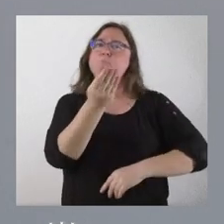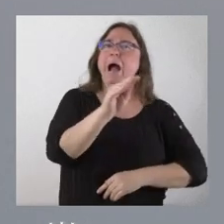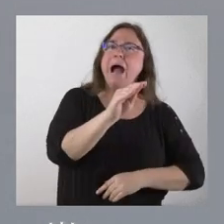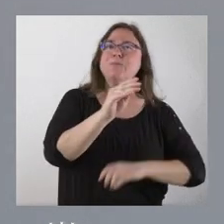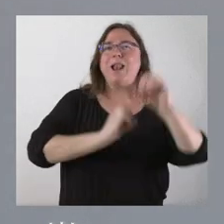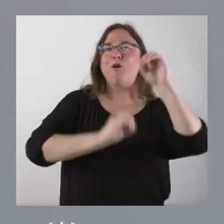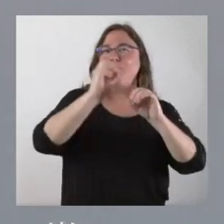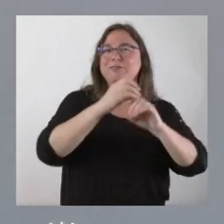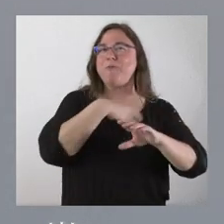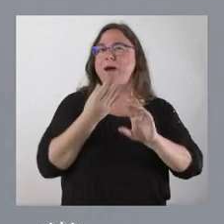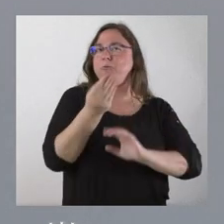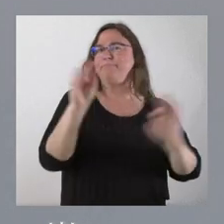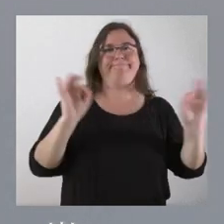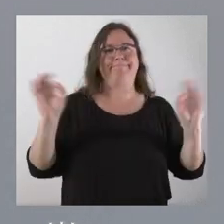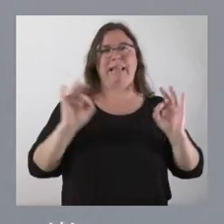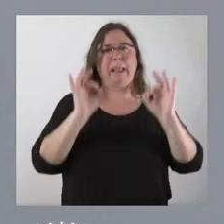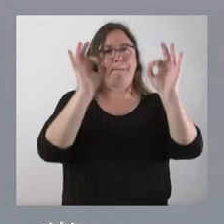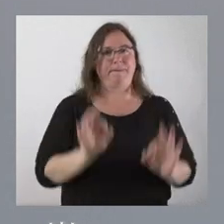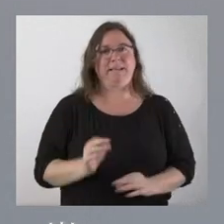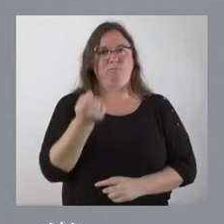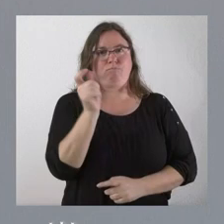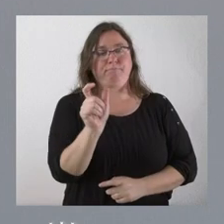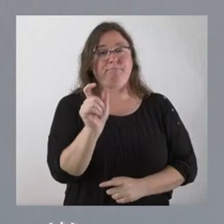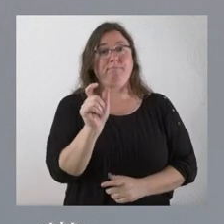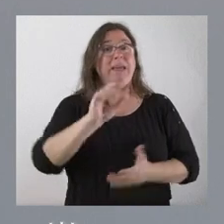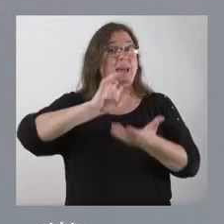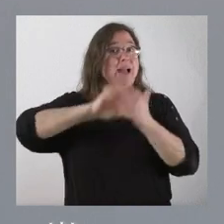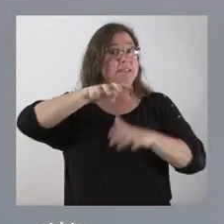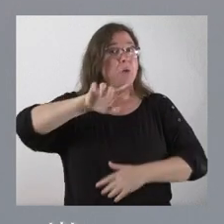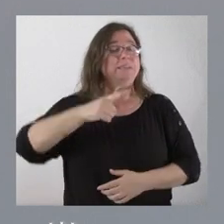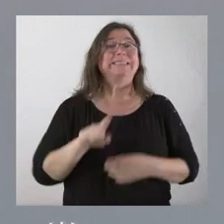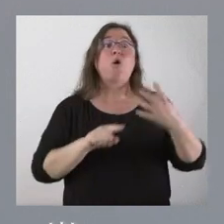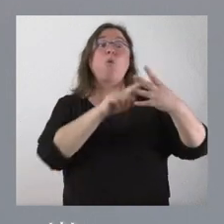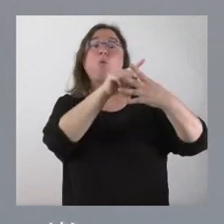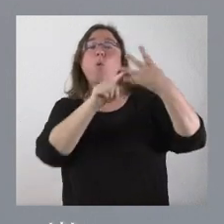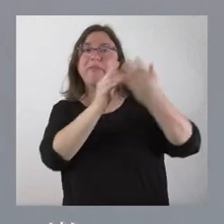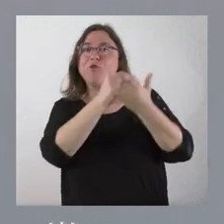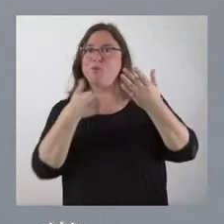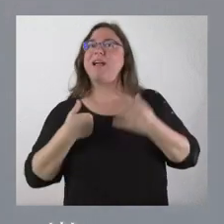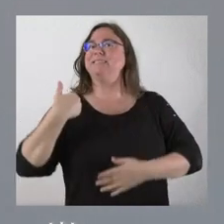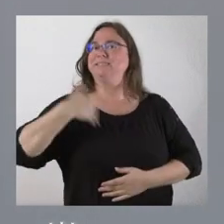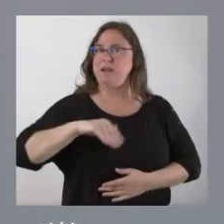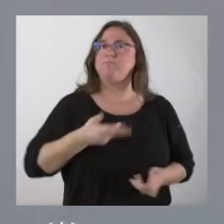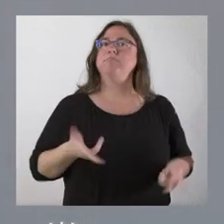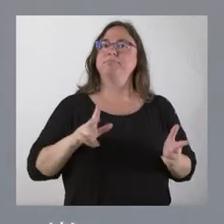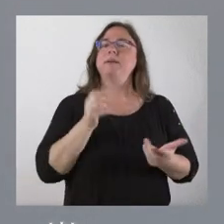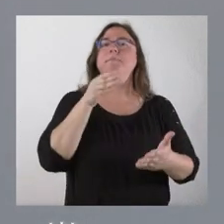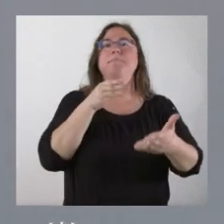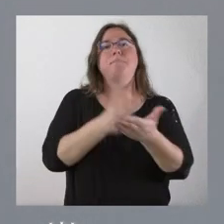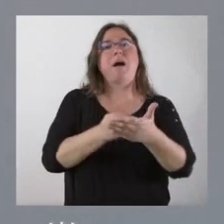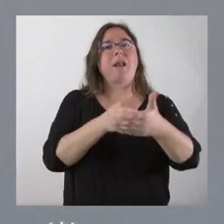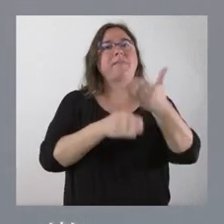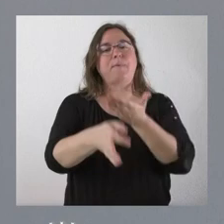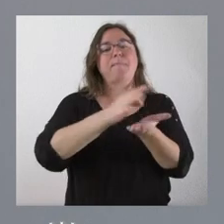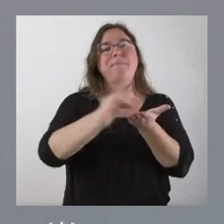comisión de utilización para el usuario. Y Castilla y León se convierte en una de las cuatro comunidades autónomas que van a dar esa posibilidad de que los